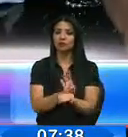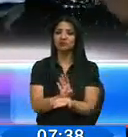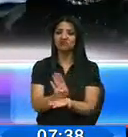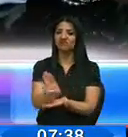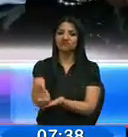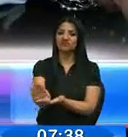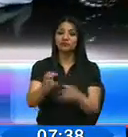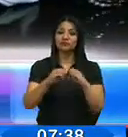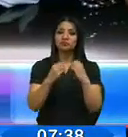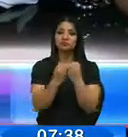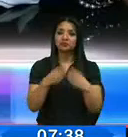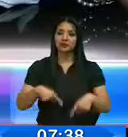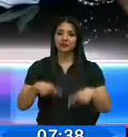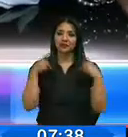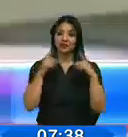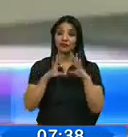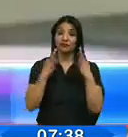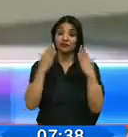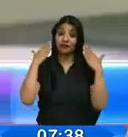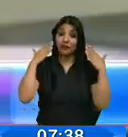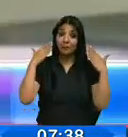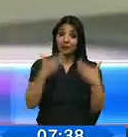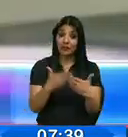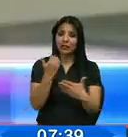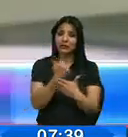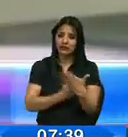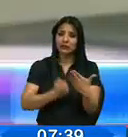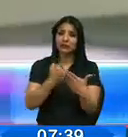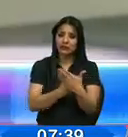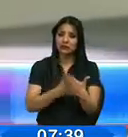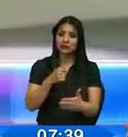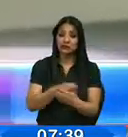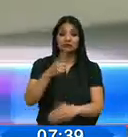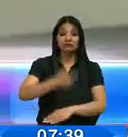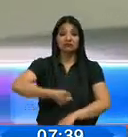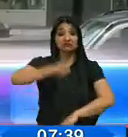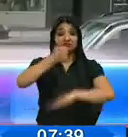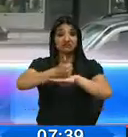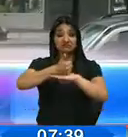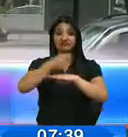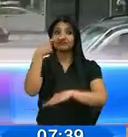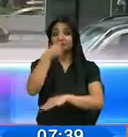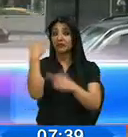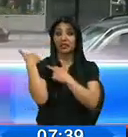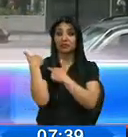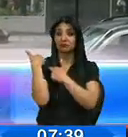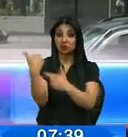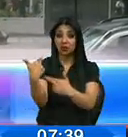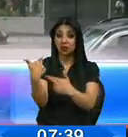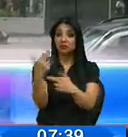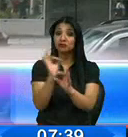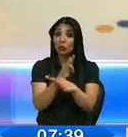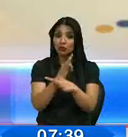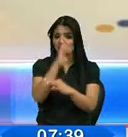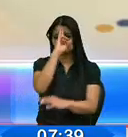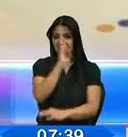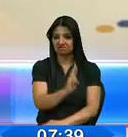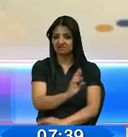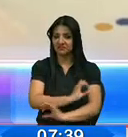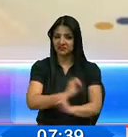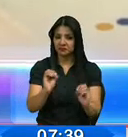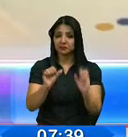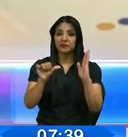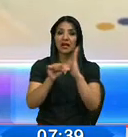Las organizaciones pro vida y familia quienes insisten en que este alto tribunal se habría extralimitado en sus funciones, interpretando los